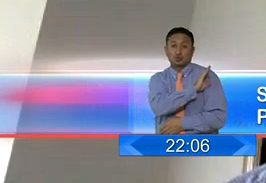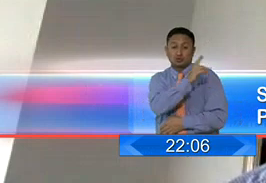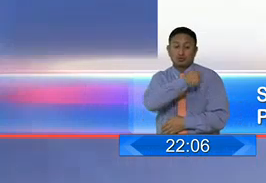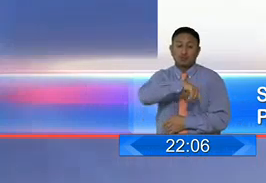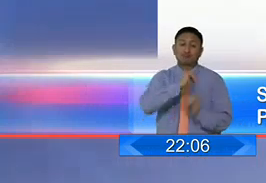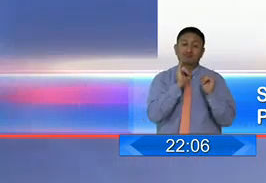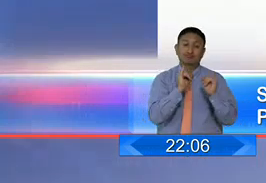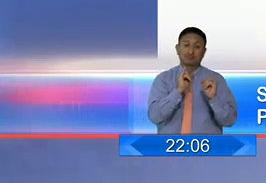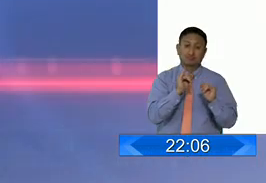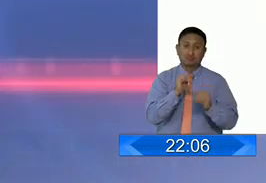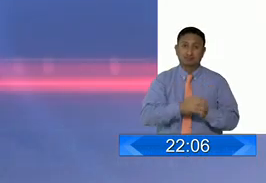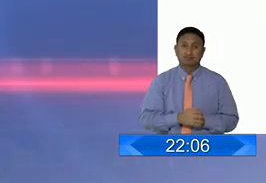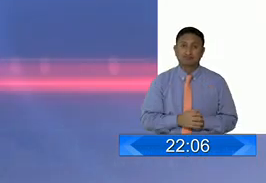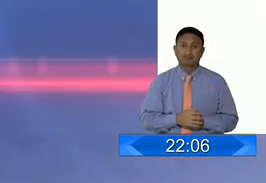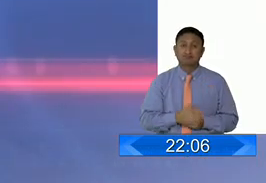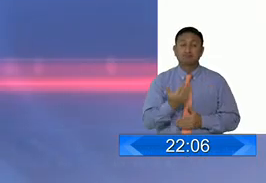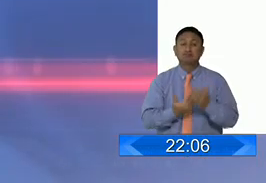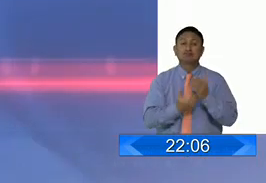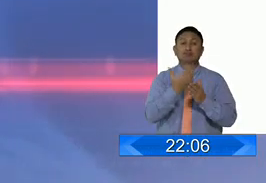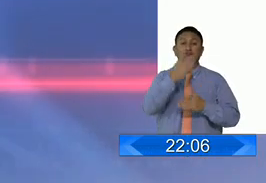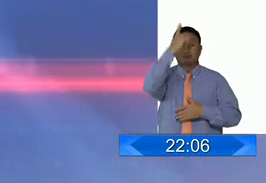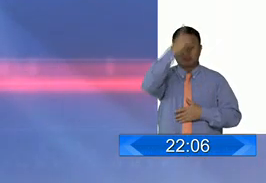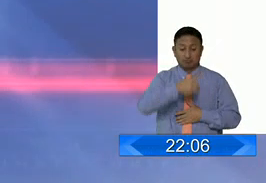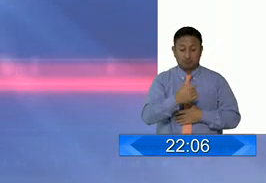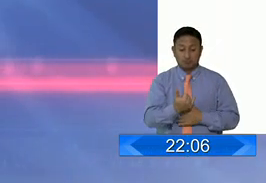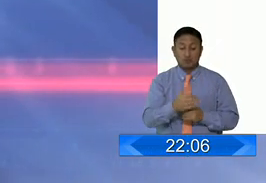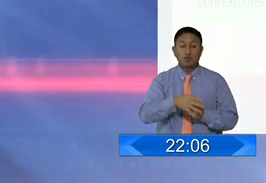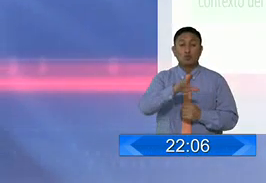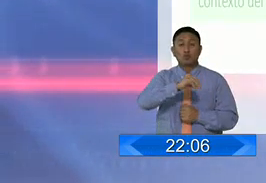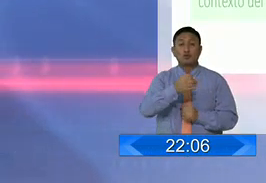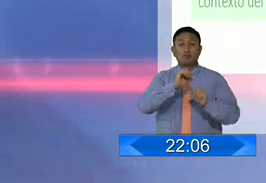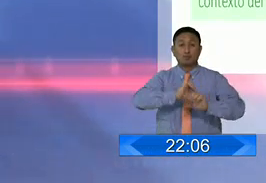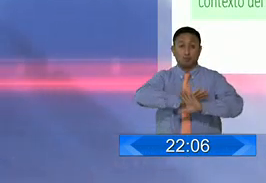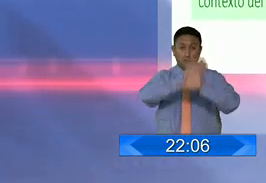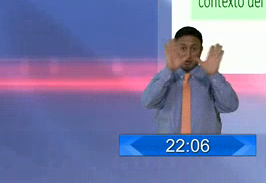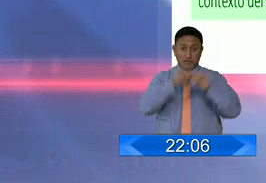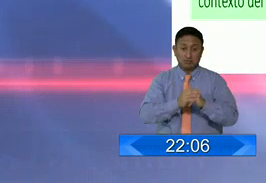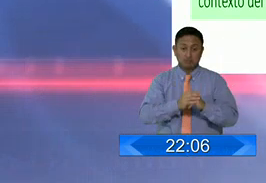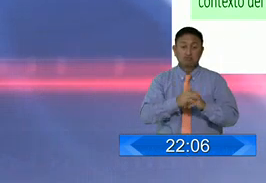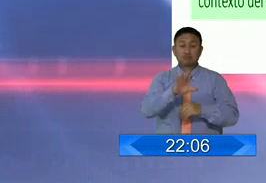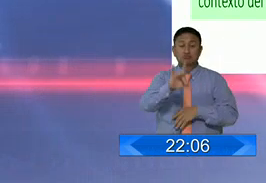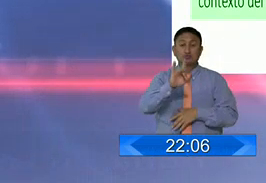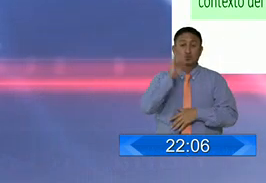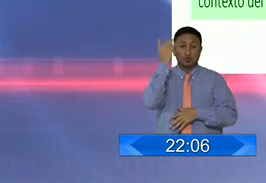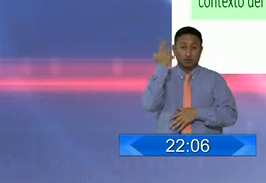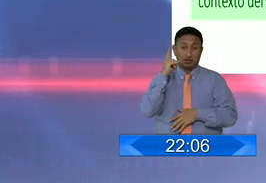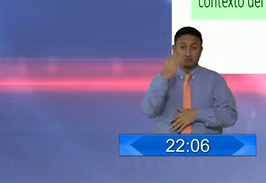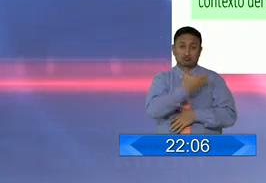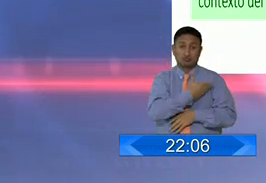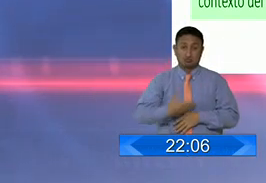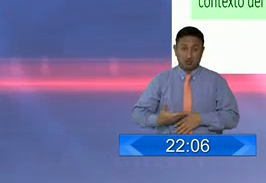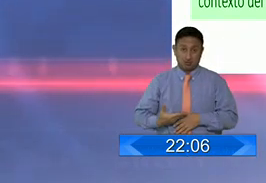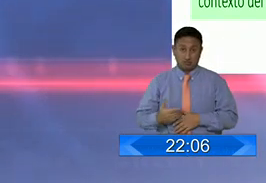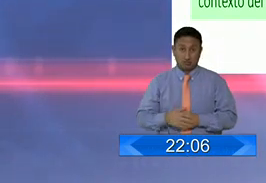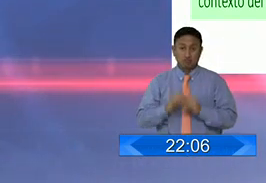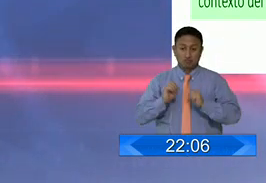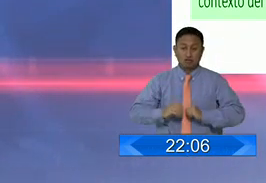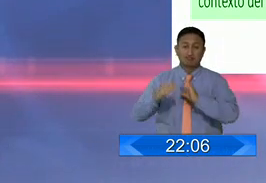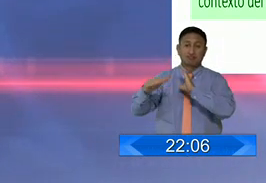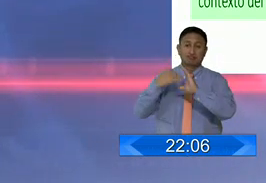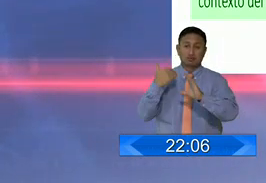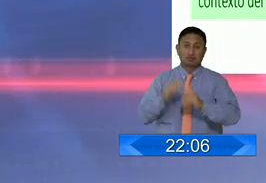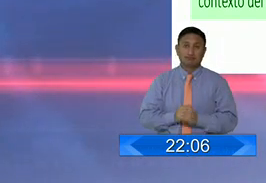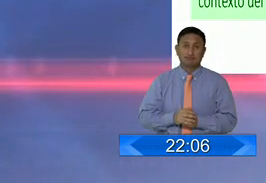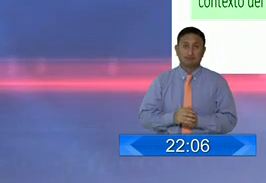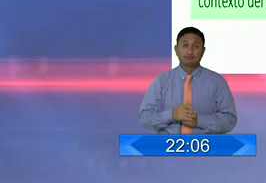instructores. En una nueva resolución de la Corte emitida la mañana de este jueves, se da un plazo de ocho días al presidente de la República y por su